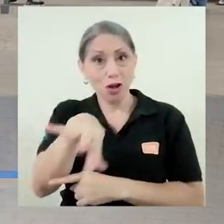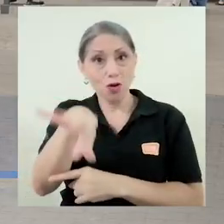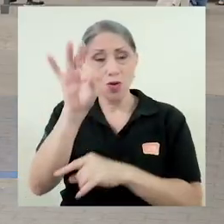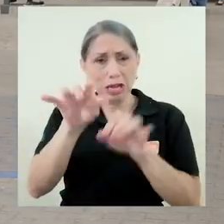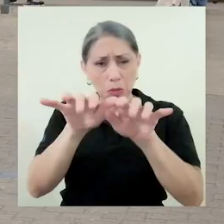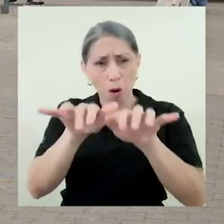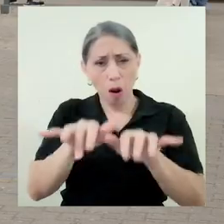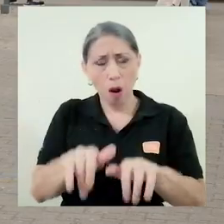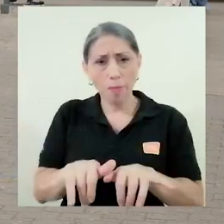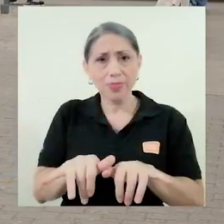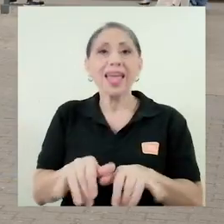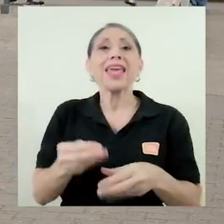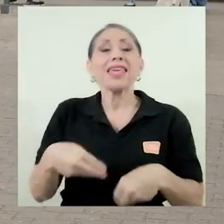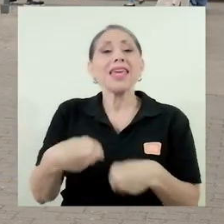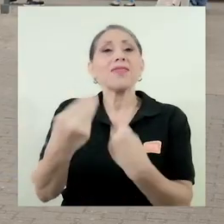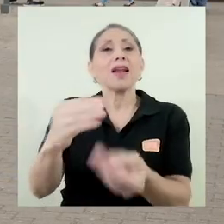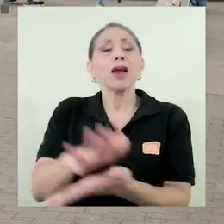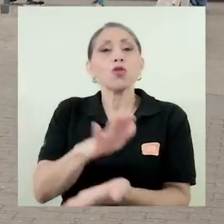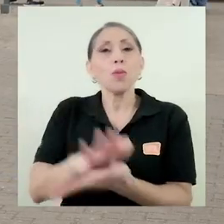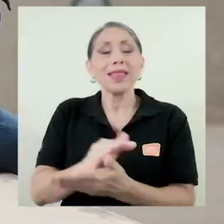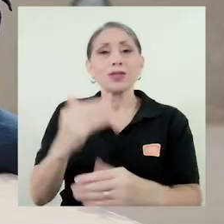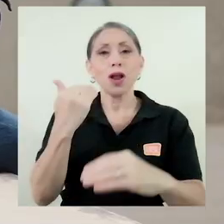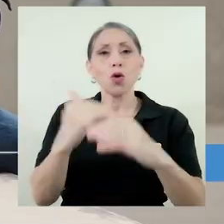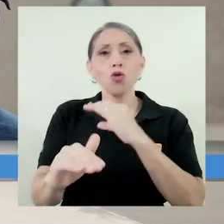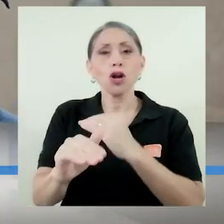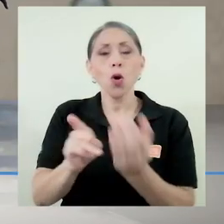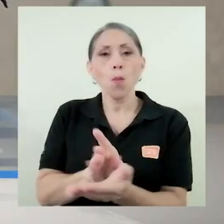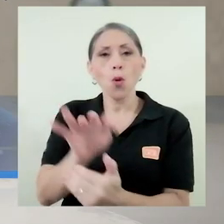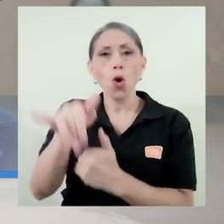entregar la siguiente documentación al correo